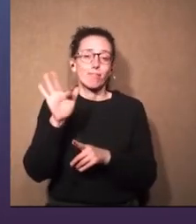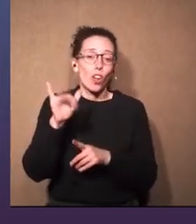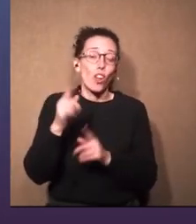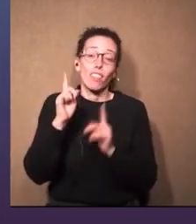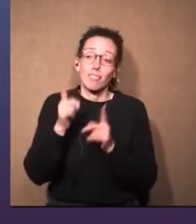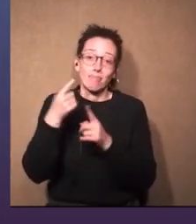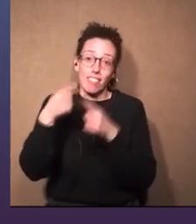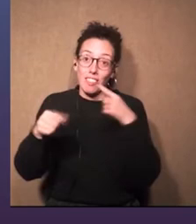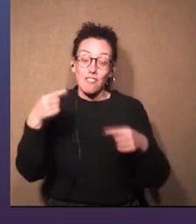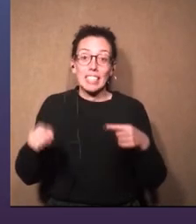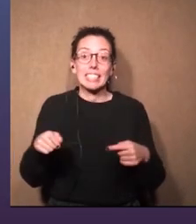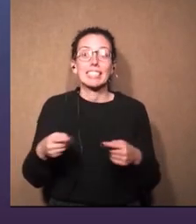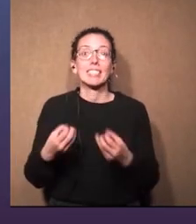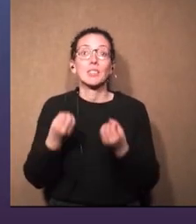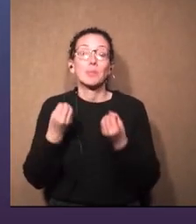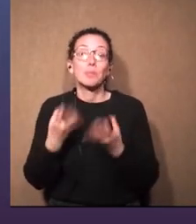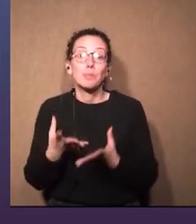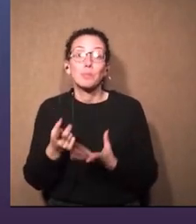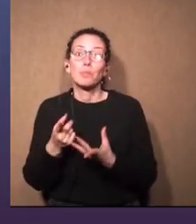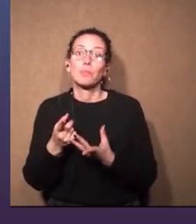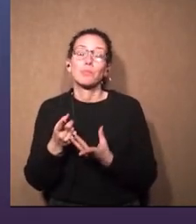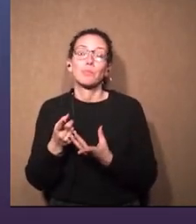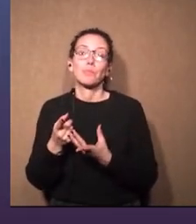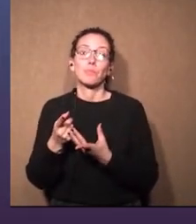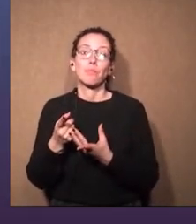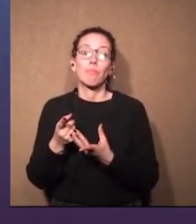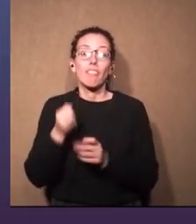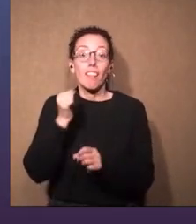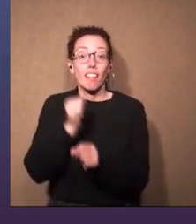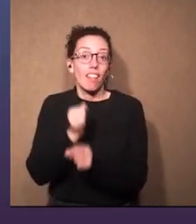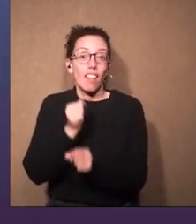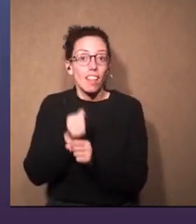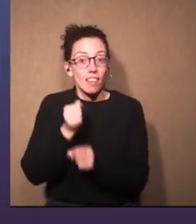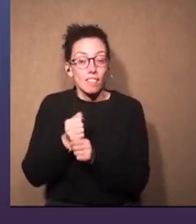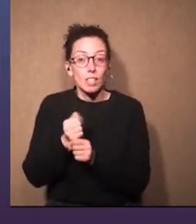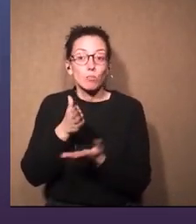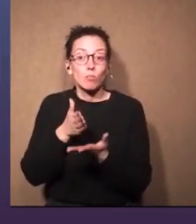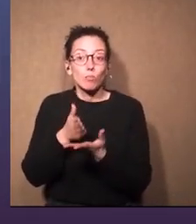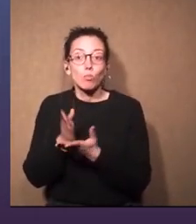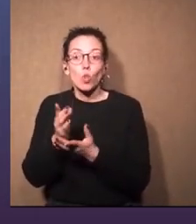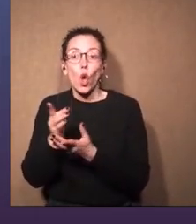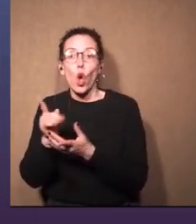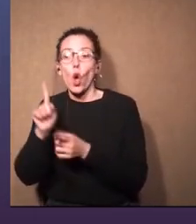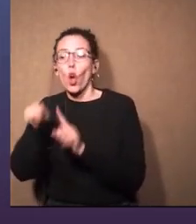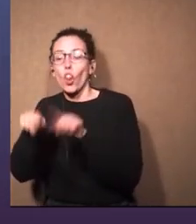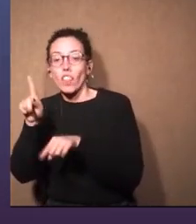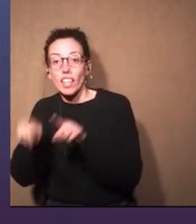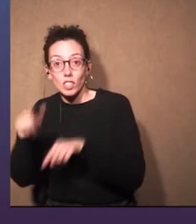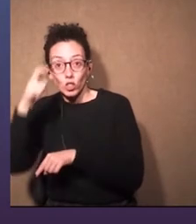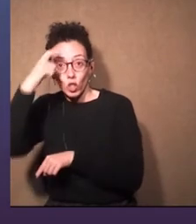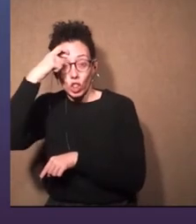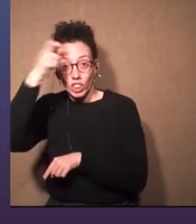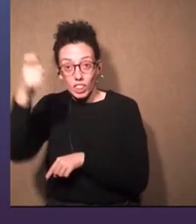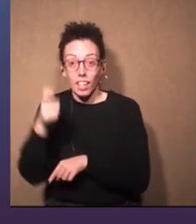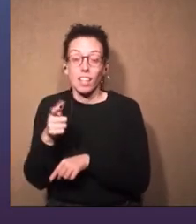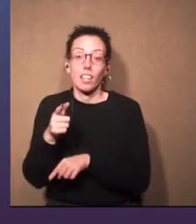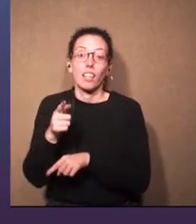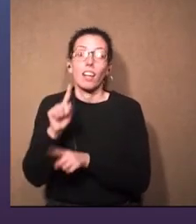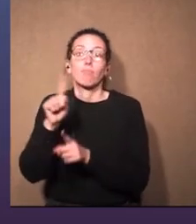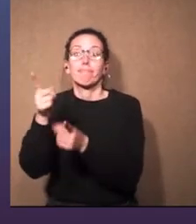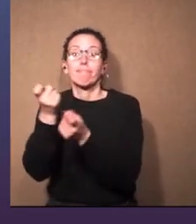diferentes porque si bien trabajamos mucho en lo que es la coordinación técnica